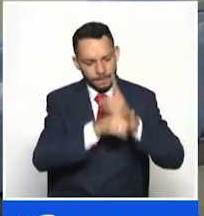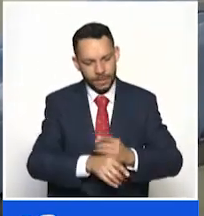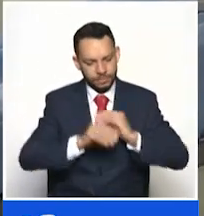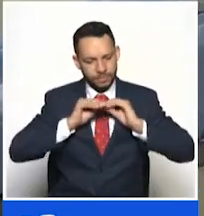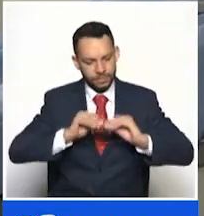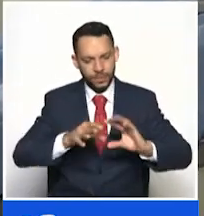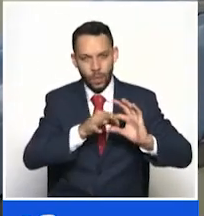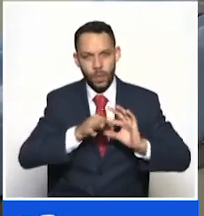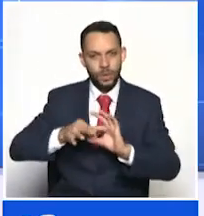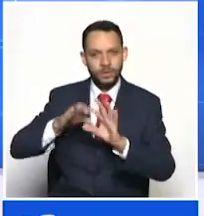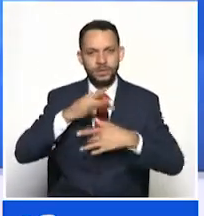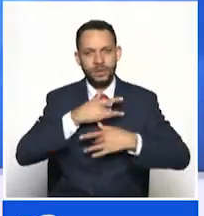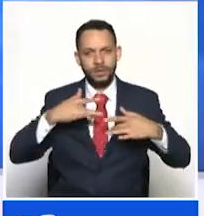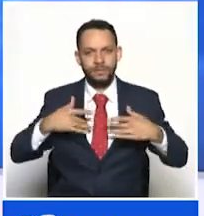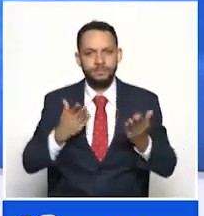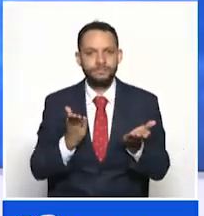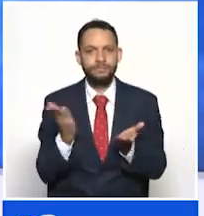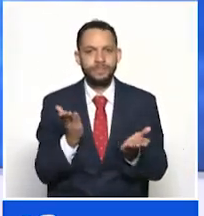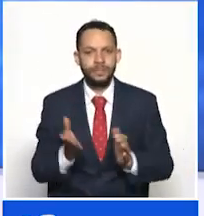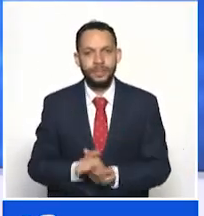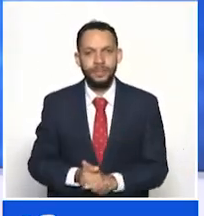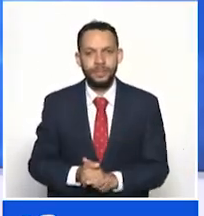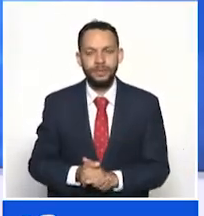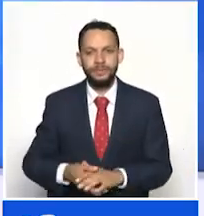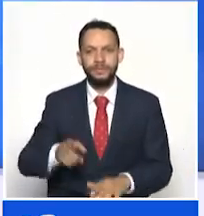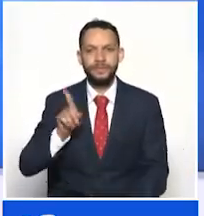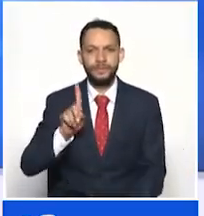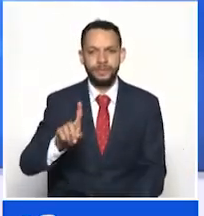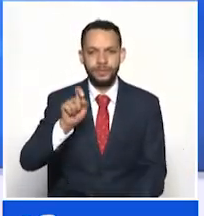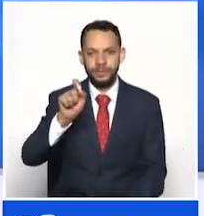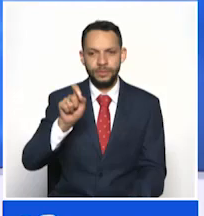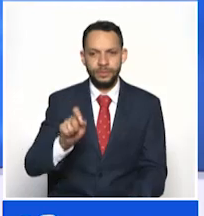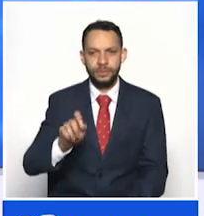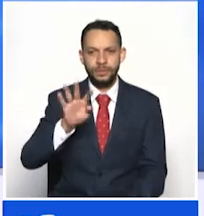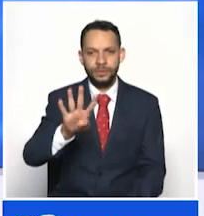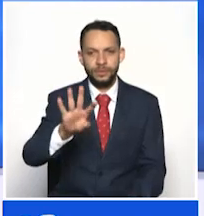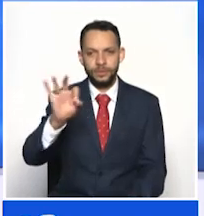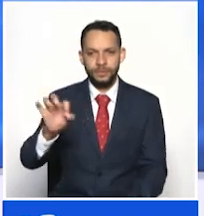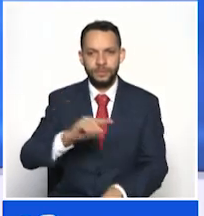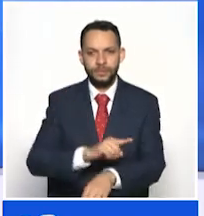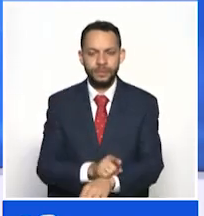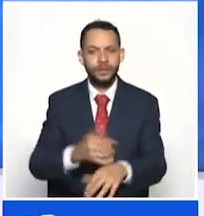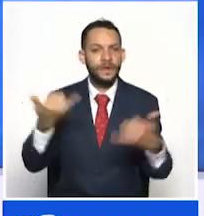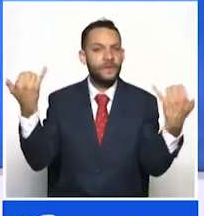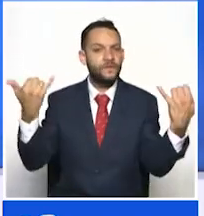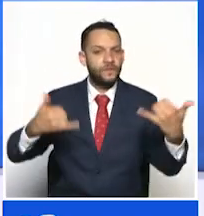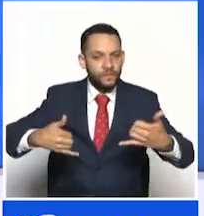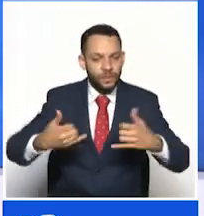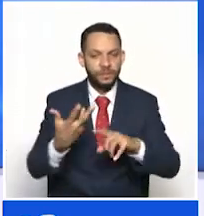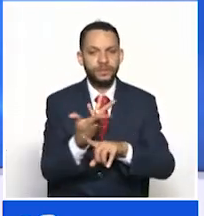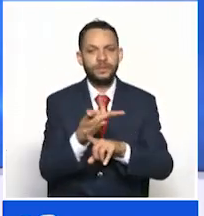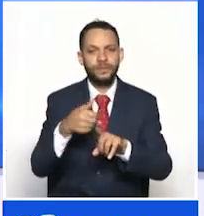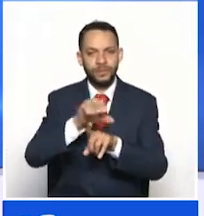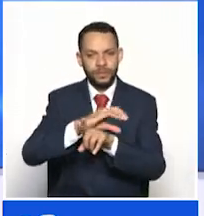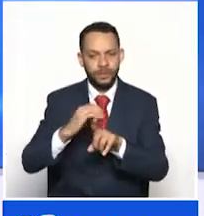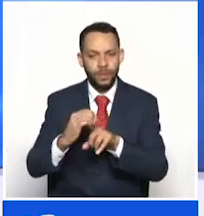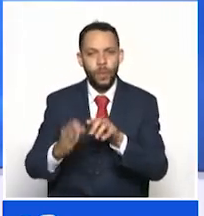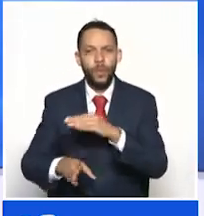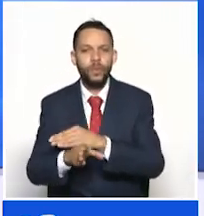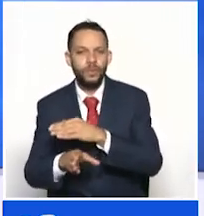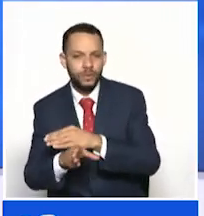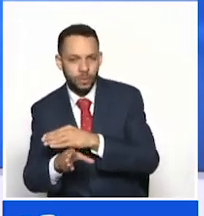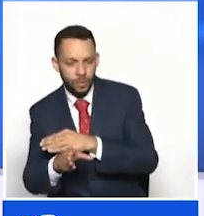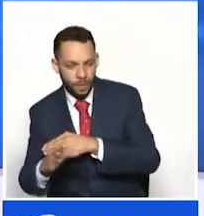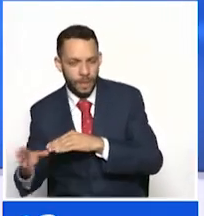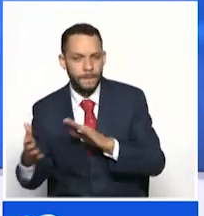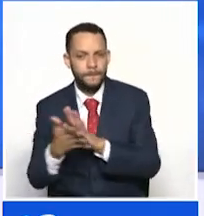a la red pública Es la una de la tarde con 48 minutos hasta aquí la información general vamos a una pequeña pausa pero no